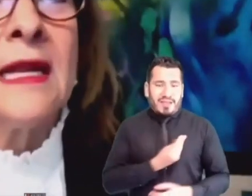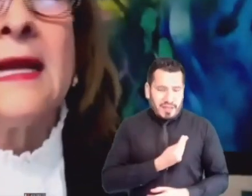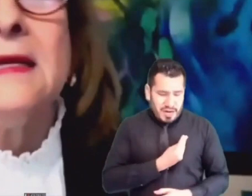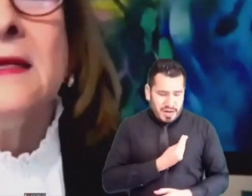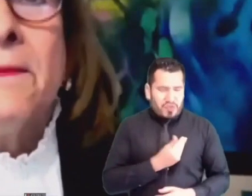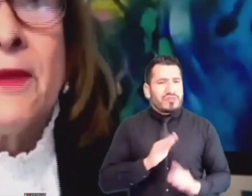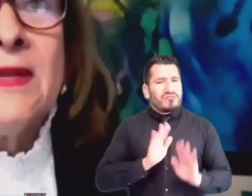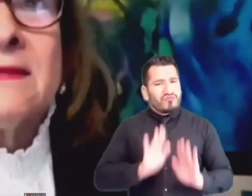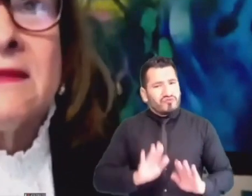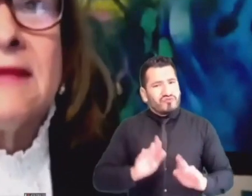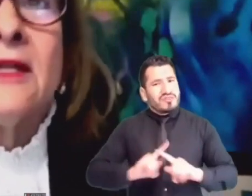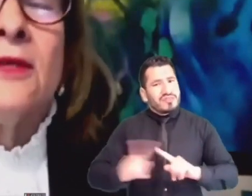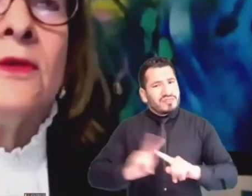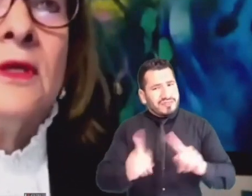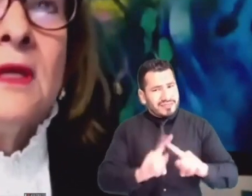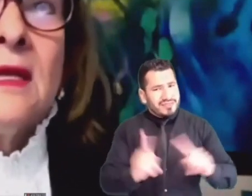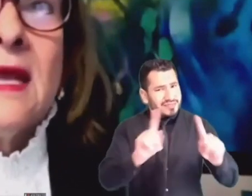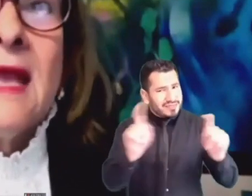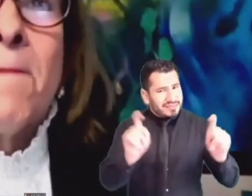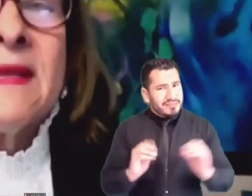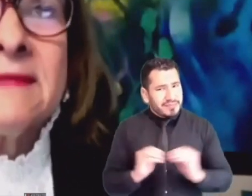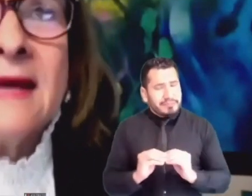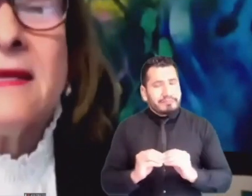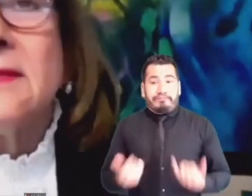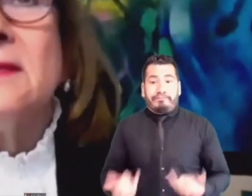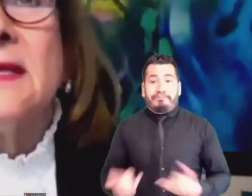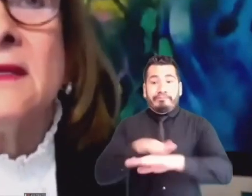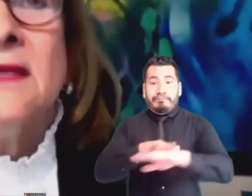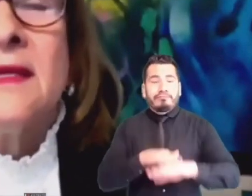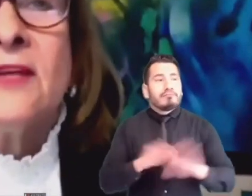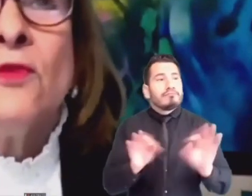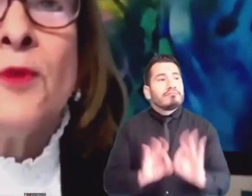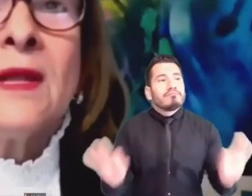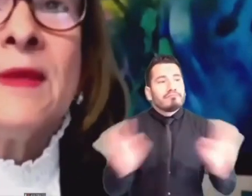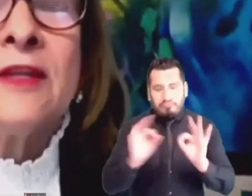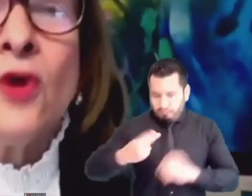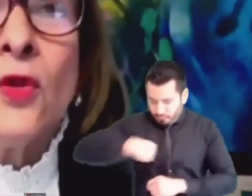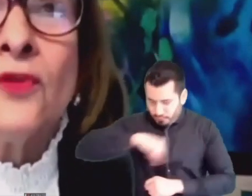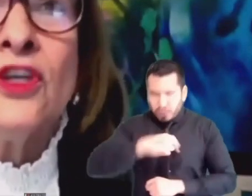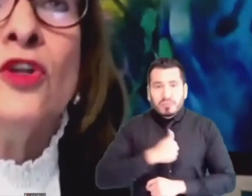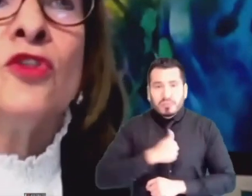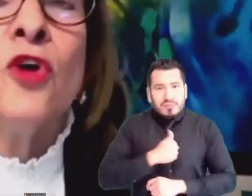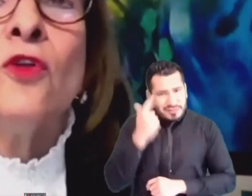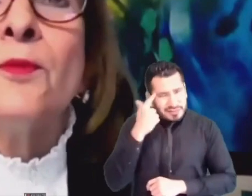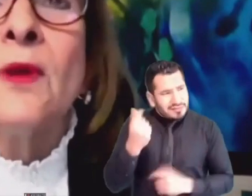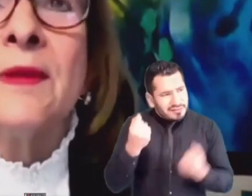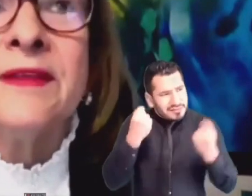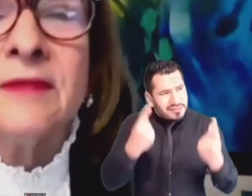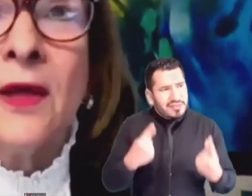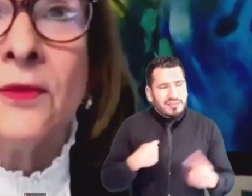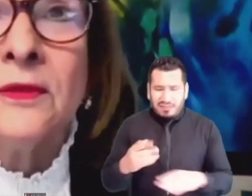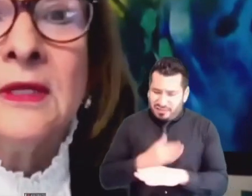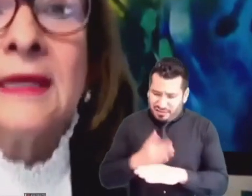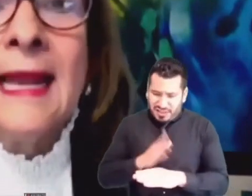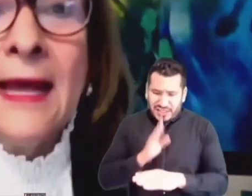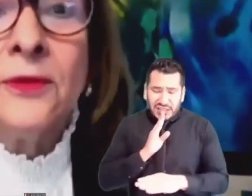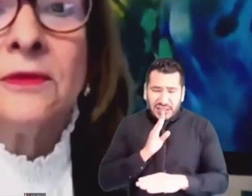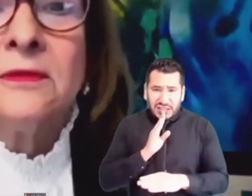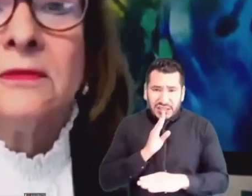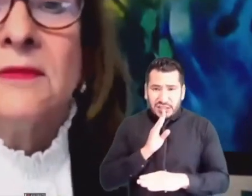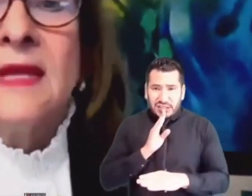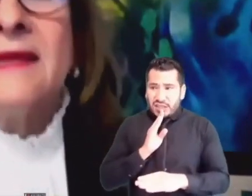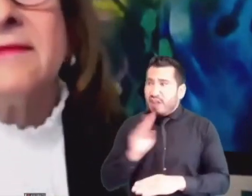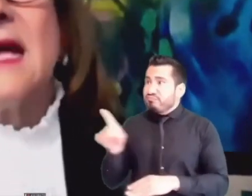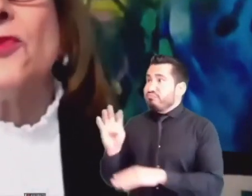quiero tocar acá, pero es necesario empezar a entender que es un problema de todos y no solo un problema de Estado. Claro,